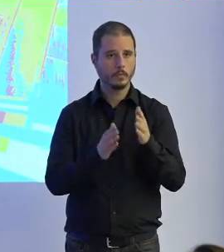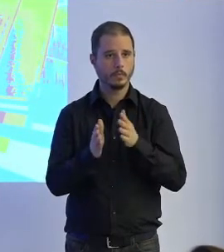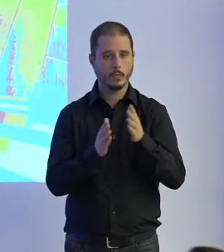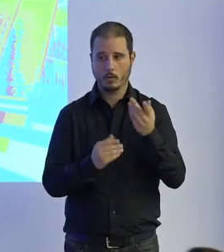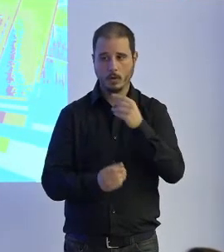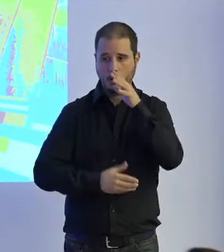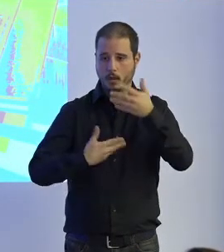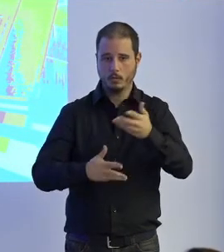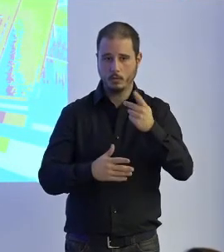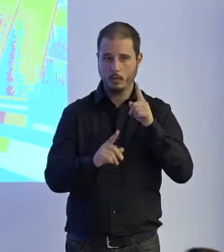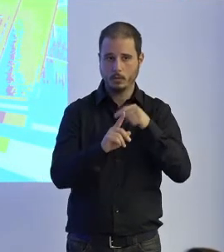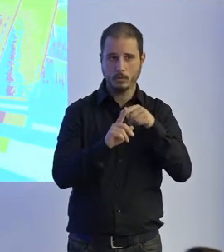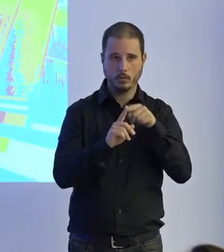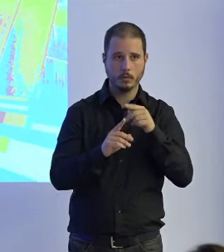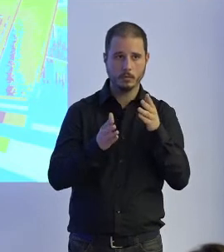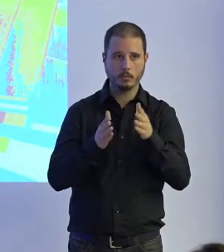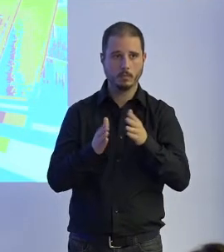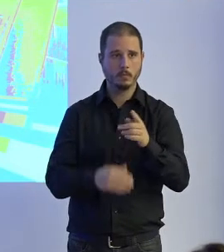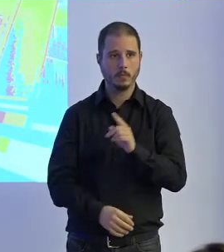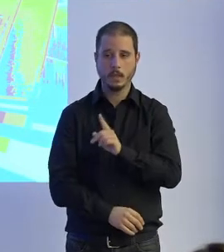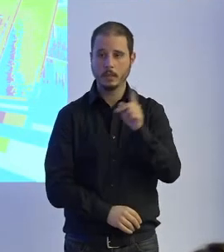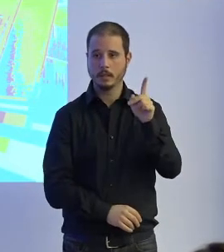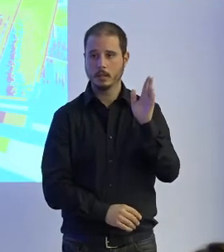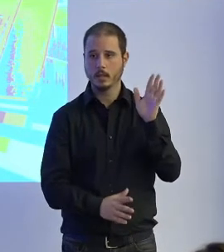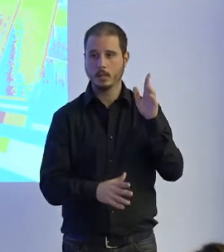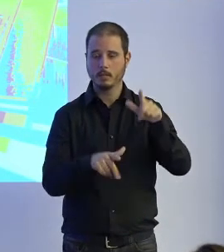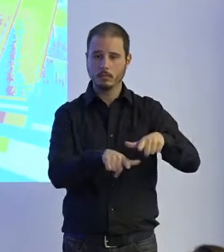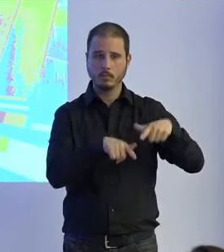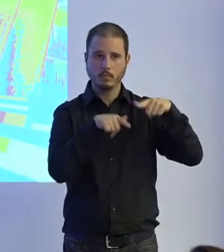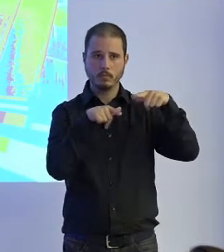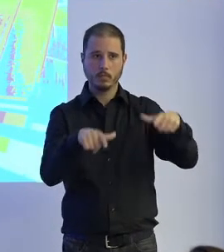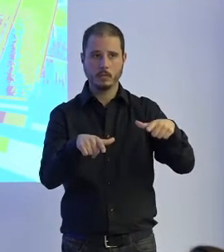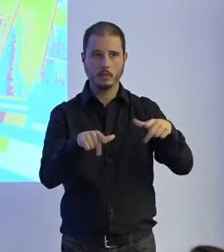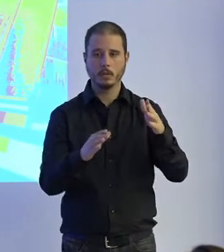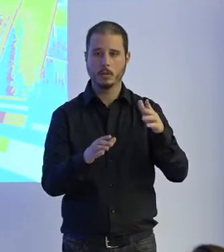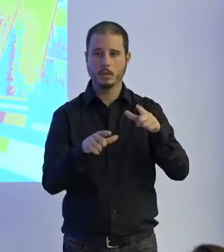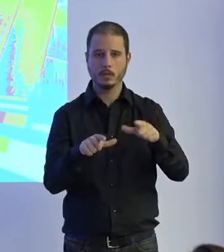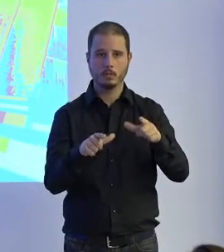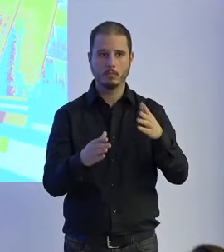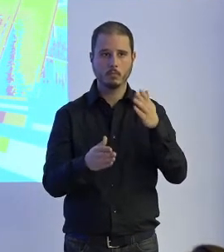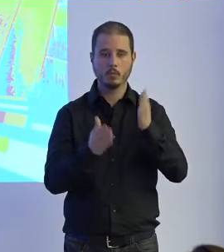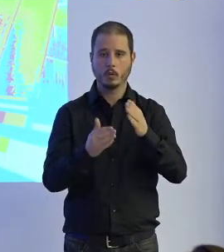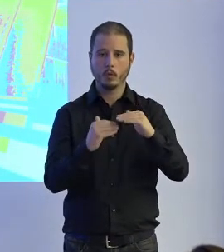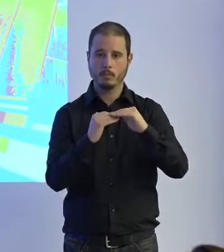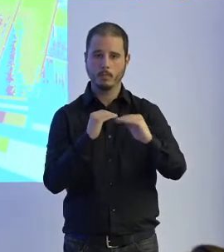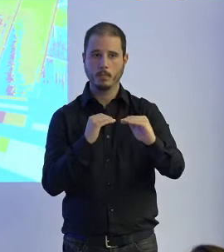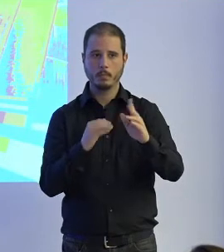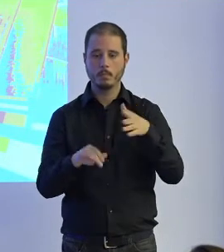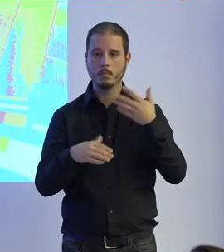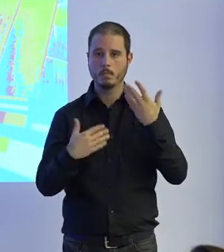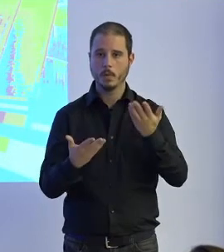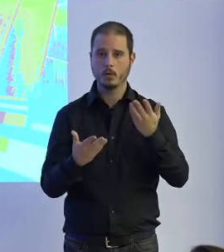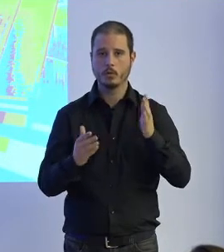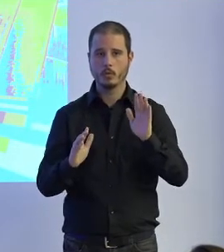utilizando bueno esta es un poco la plataforma que sigue siendo el concepto de un robot planar pero la evolución que